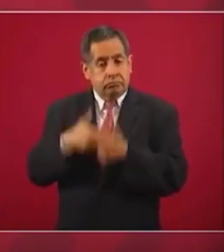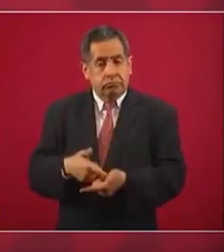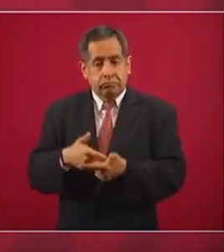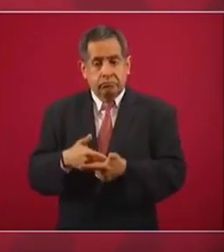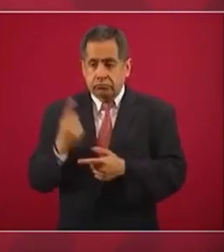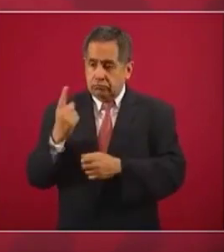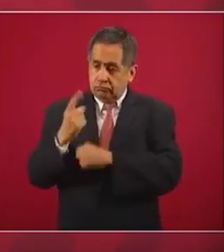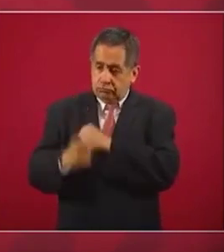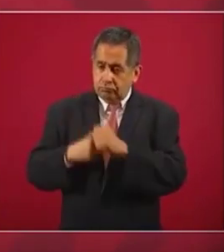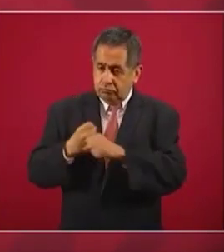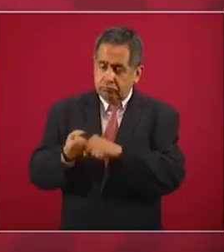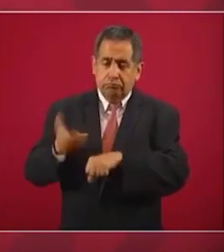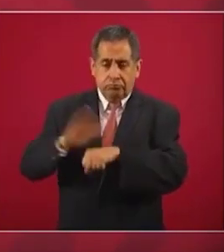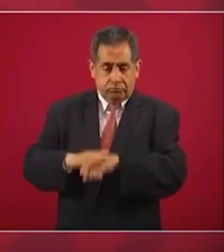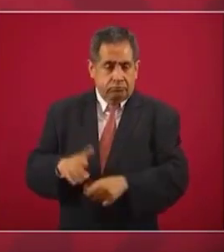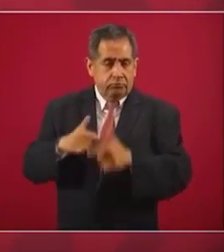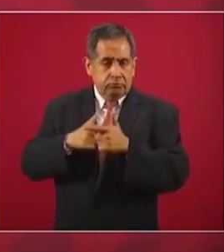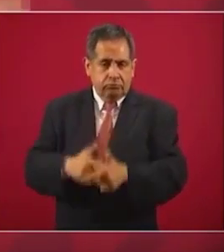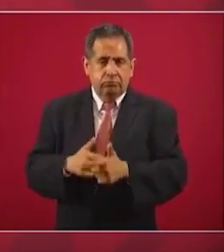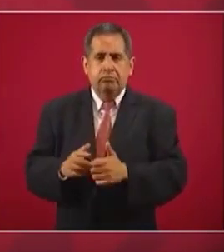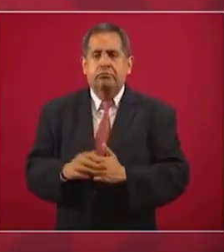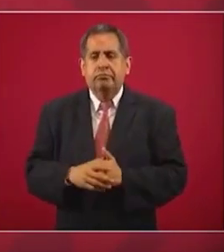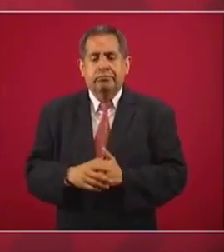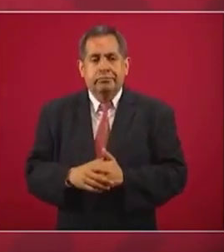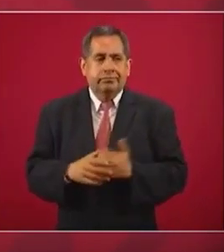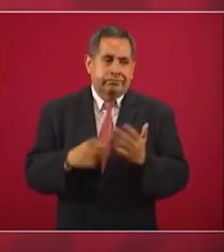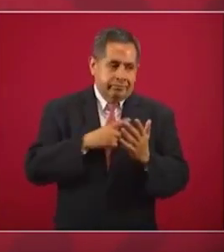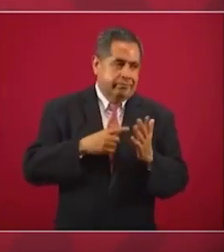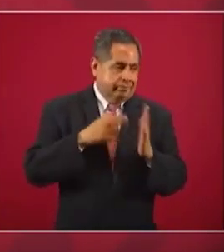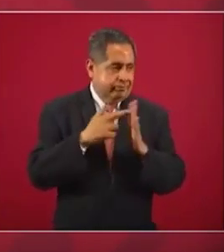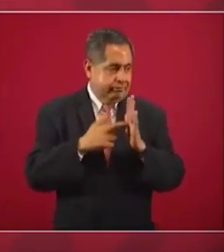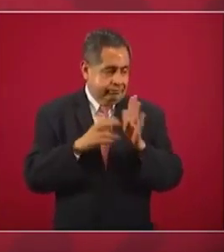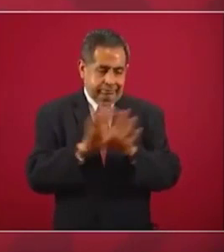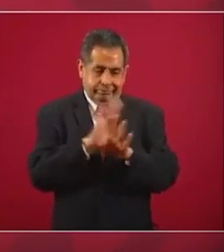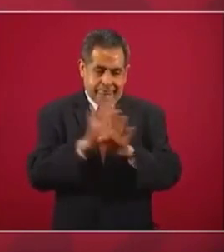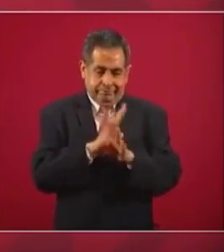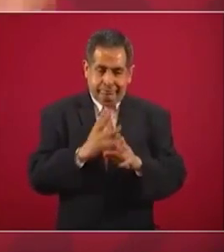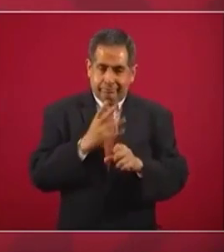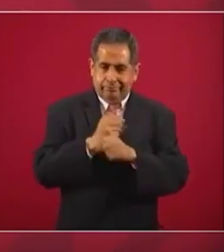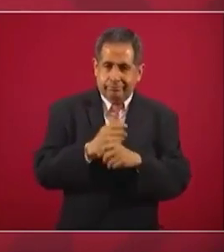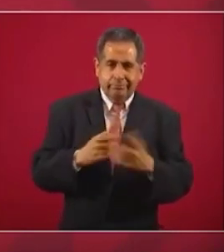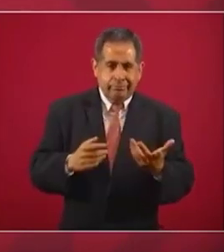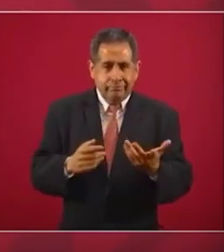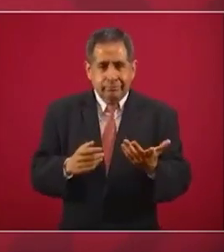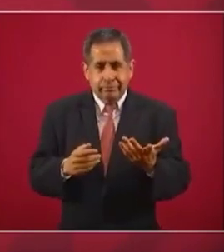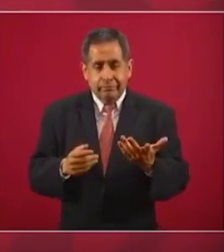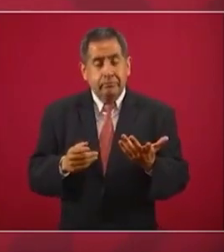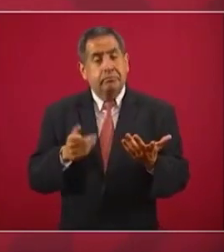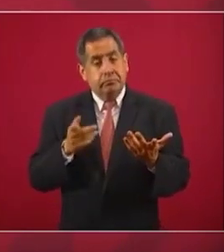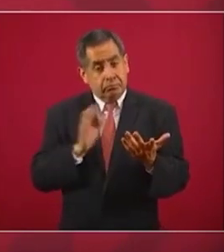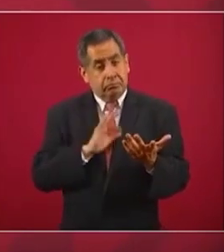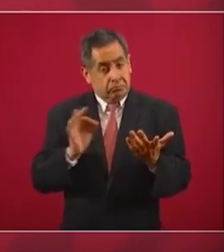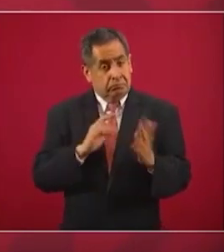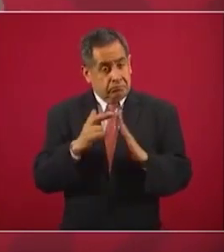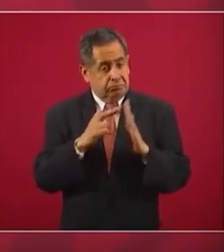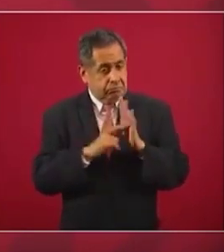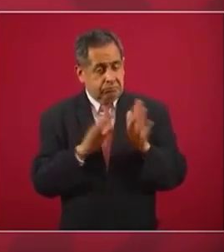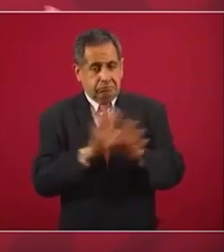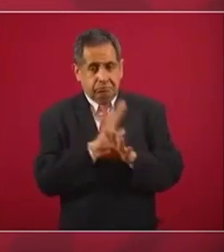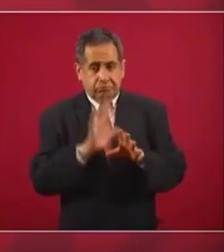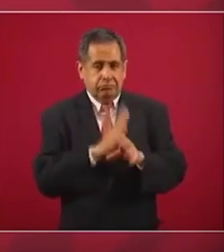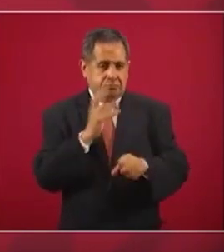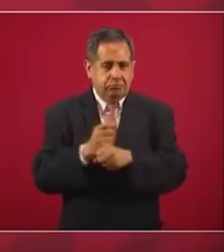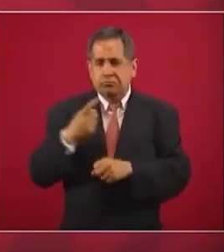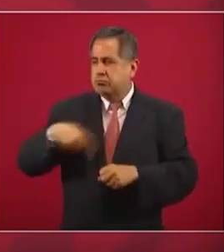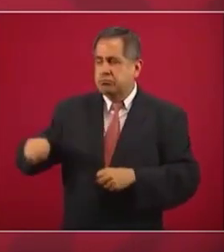Otro año, ya había que modificar el reglamento. Y se podía modificar el reglamento porque se tiene